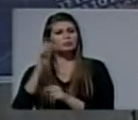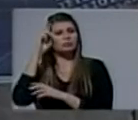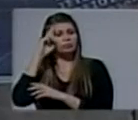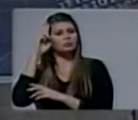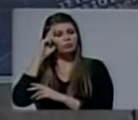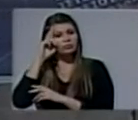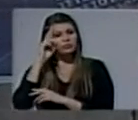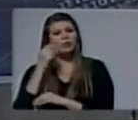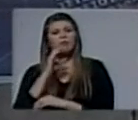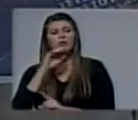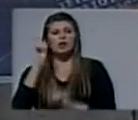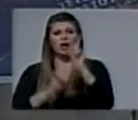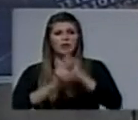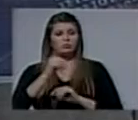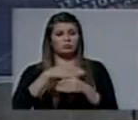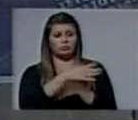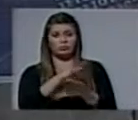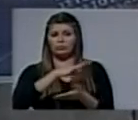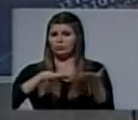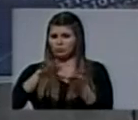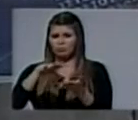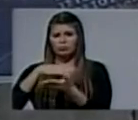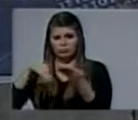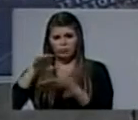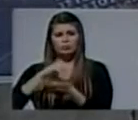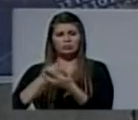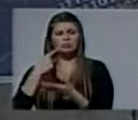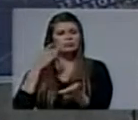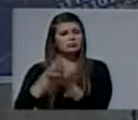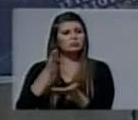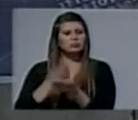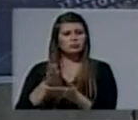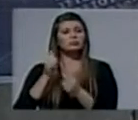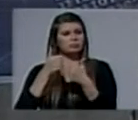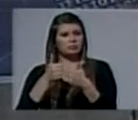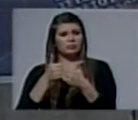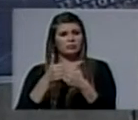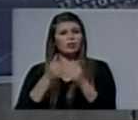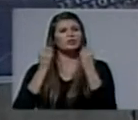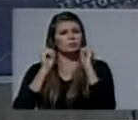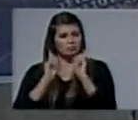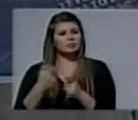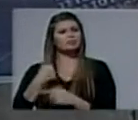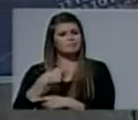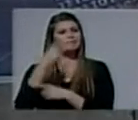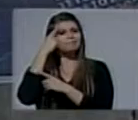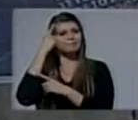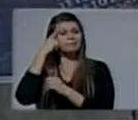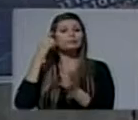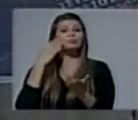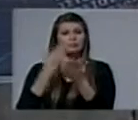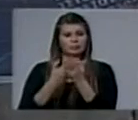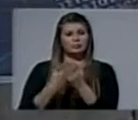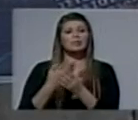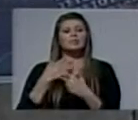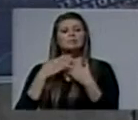a unos cuantos sectores vulnerables de la sociedad se está dando asistencia bastante buena. Y considerando lo que señalan y